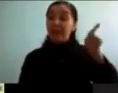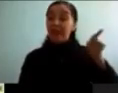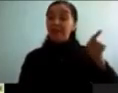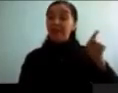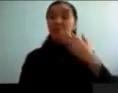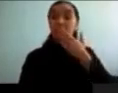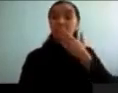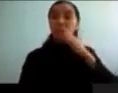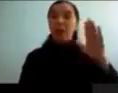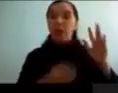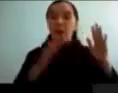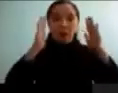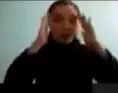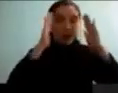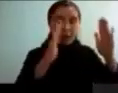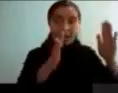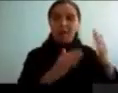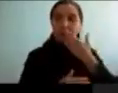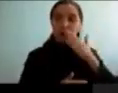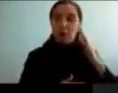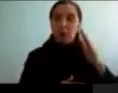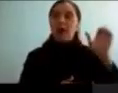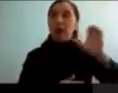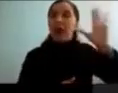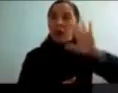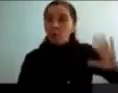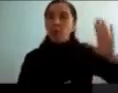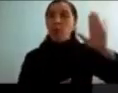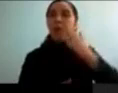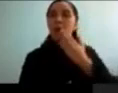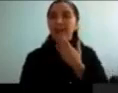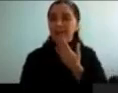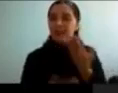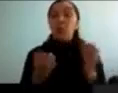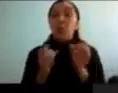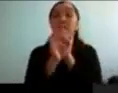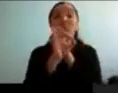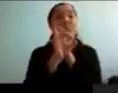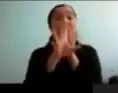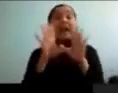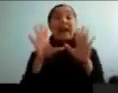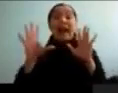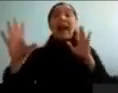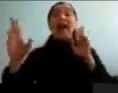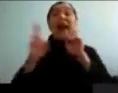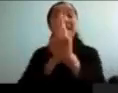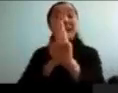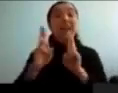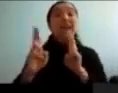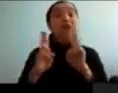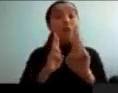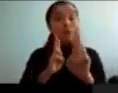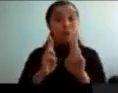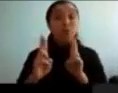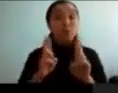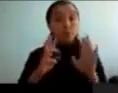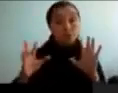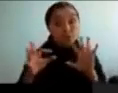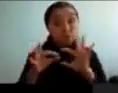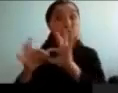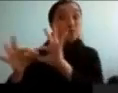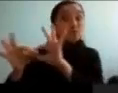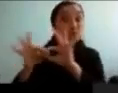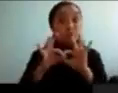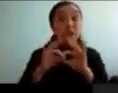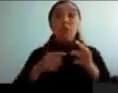nos da una claridad de que hay una relación de dependencia súper importante entre las características sociales y